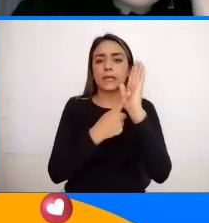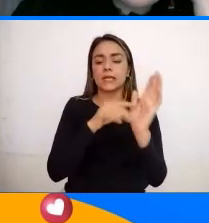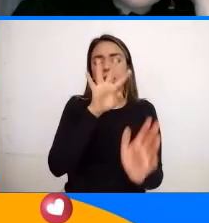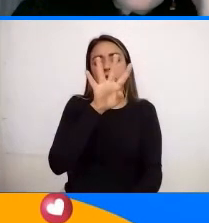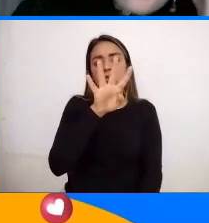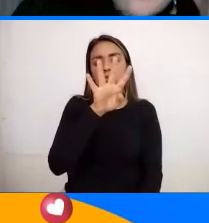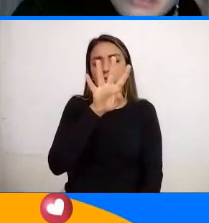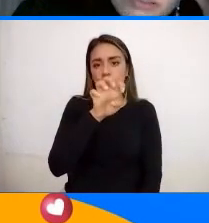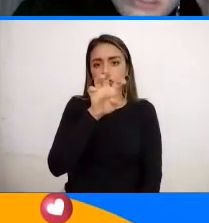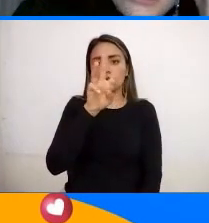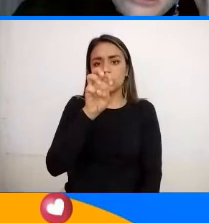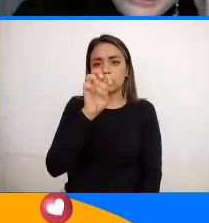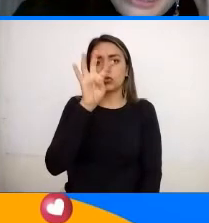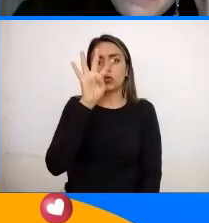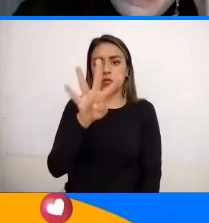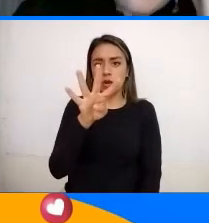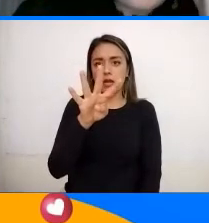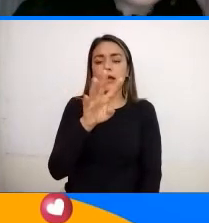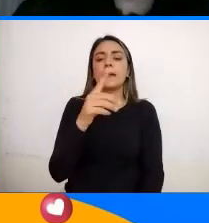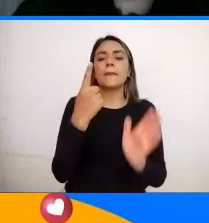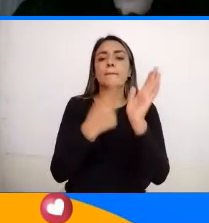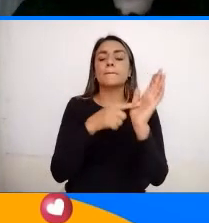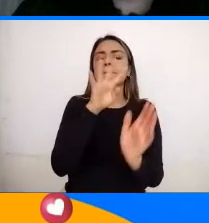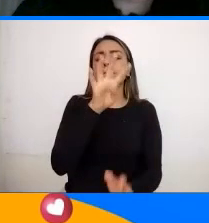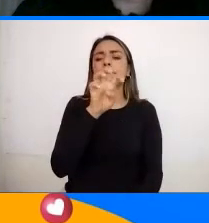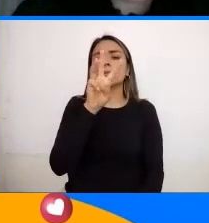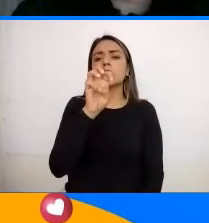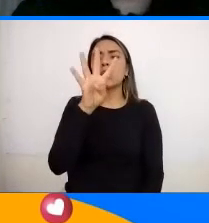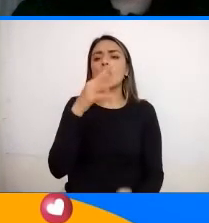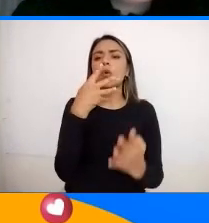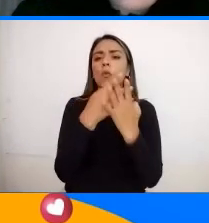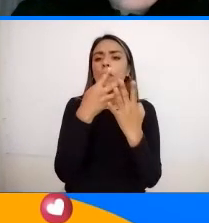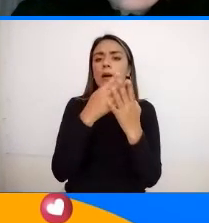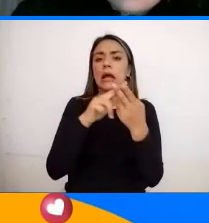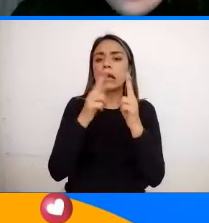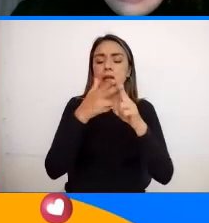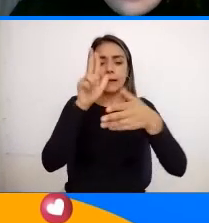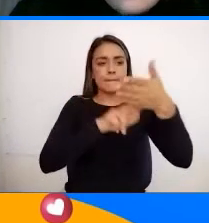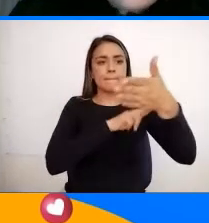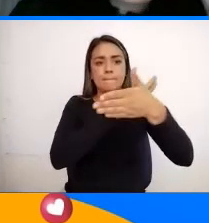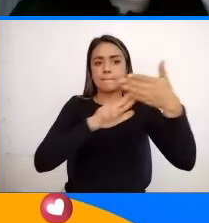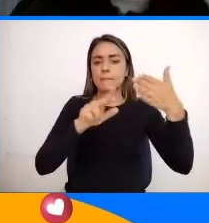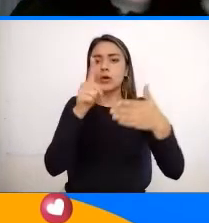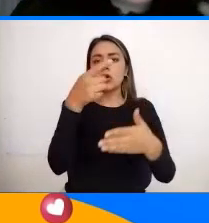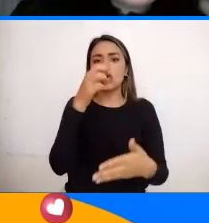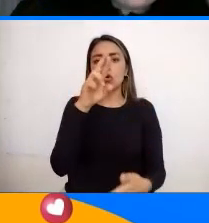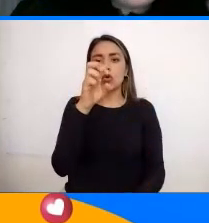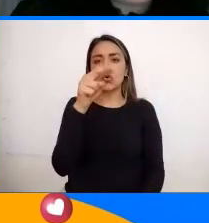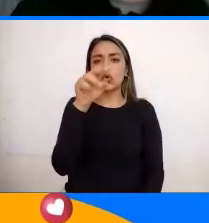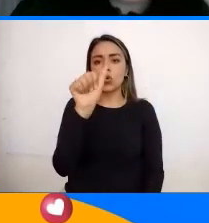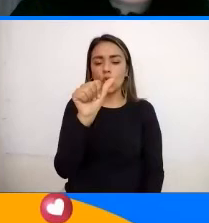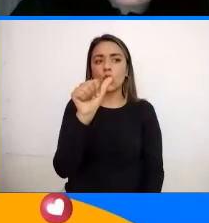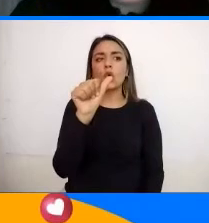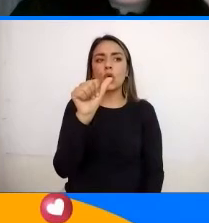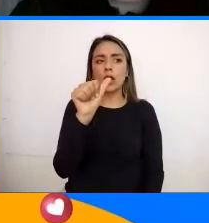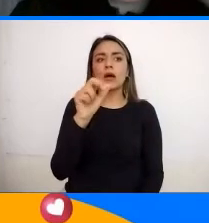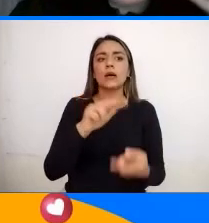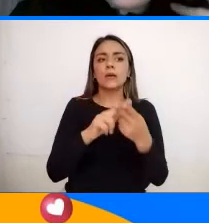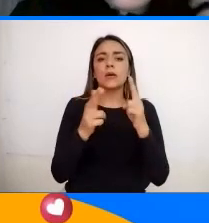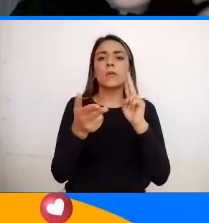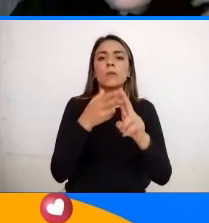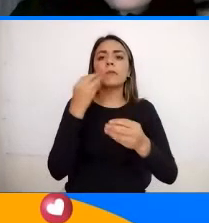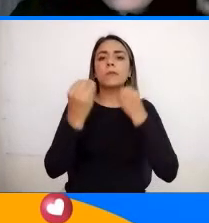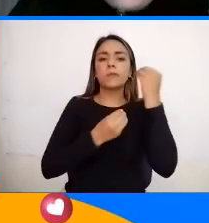En 1984 La prisión De Gorgona Fue clausurada Y se reconoce Como un santuario